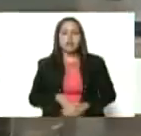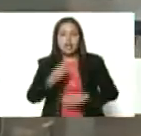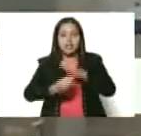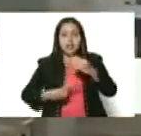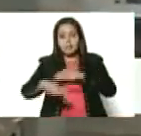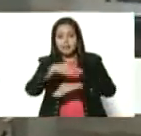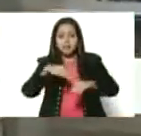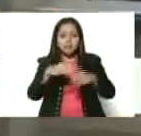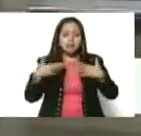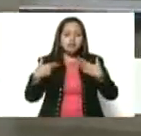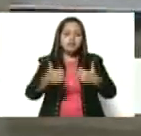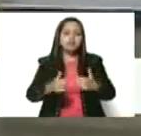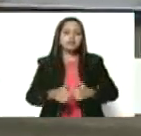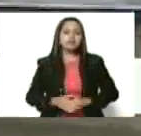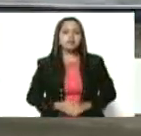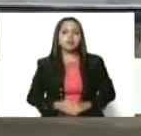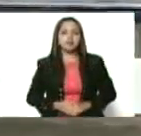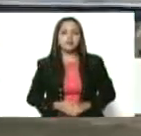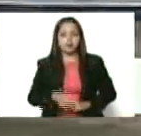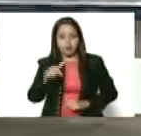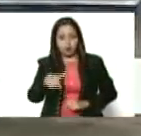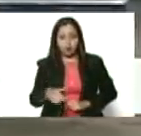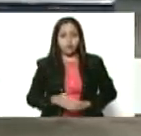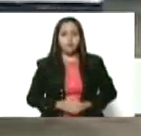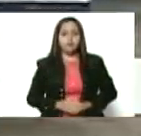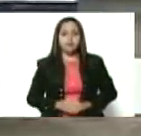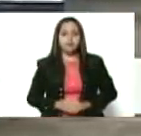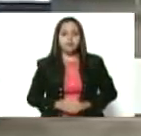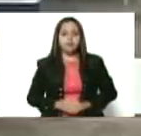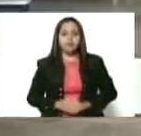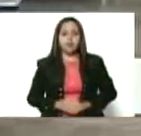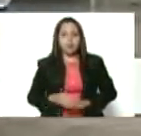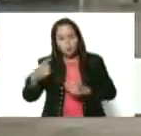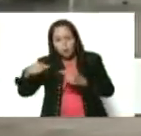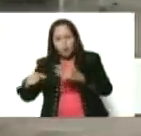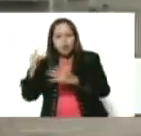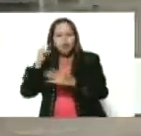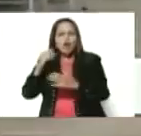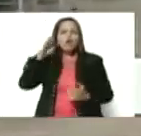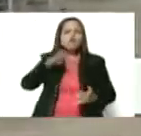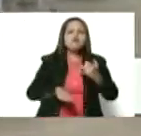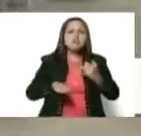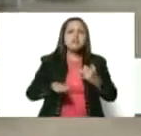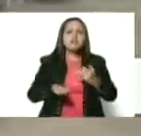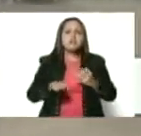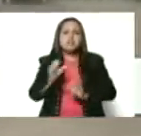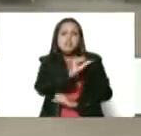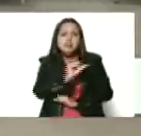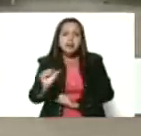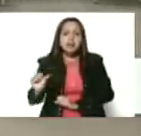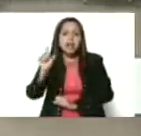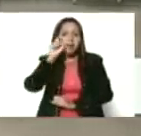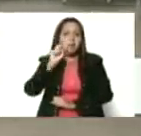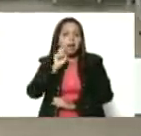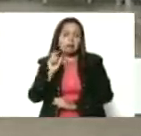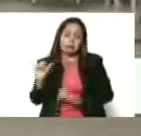de Salud. Y bueno, aquí están unas compañeras pues que están en sus últimas semanas de embarazo recibiendo